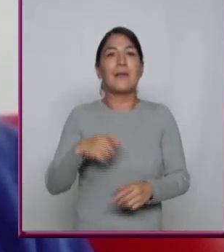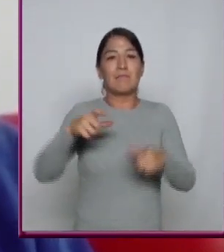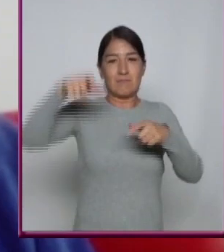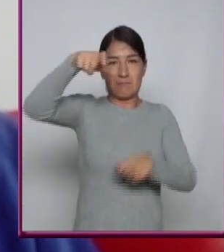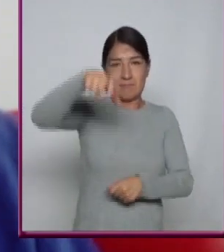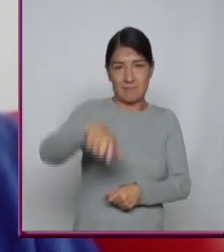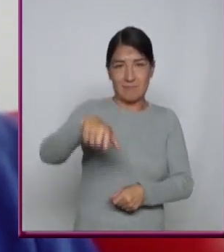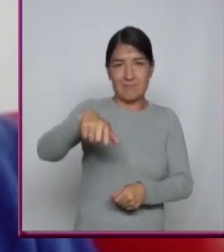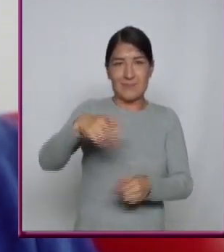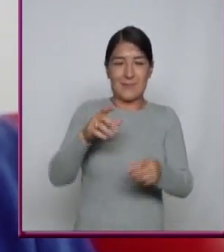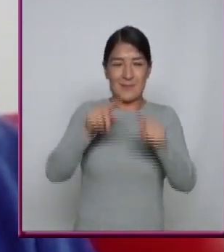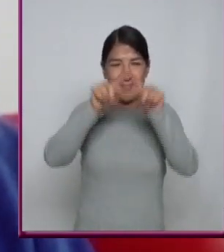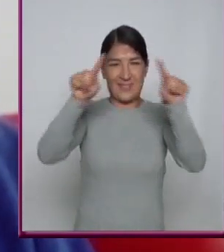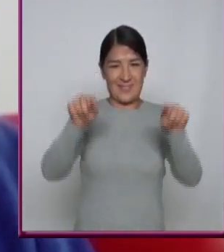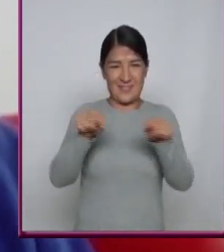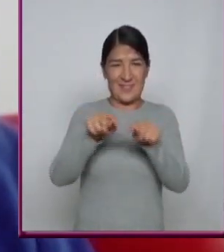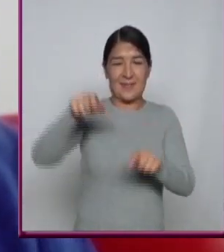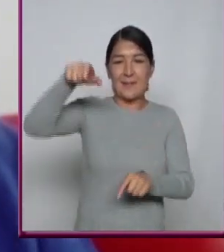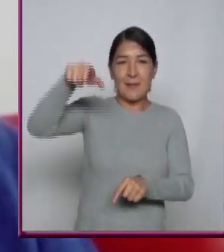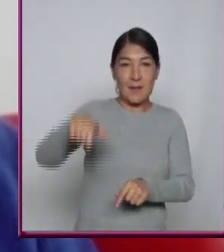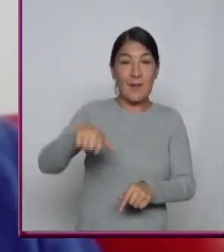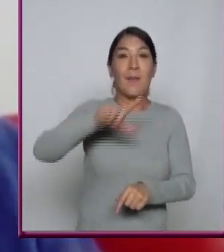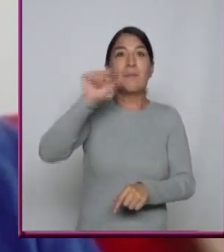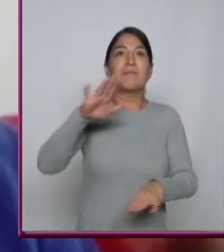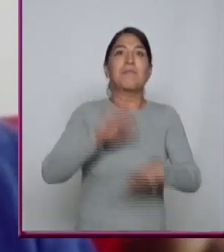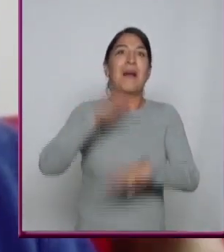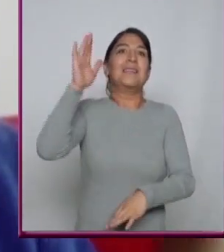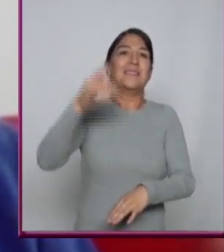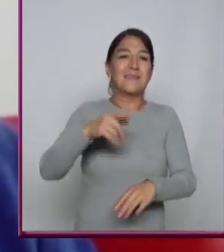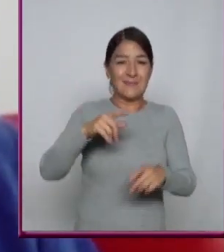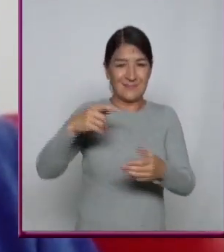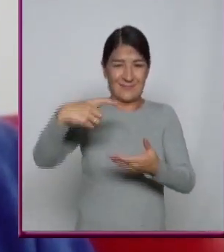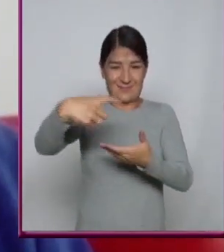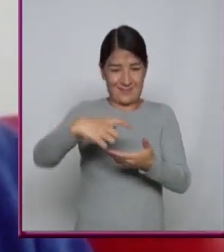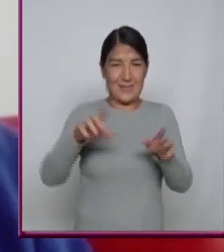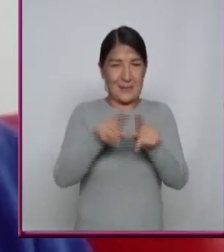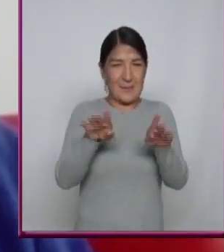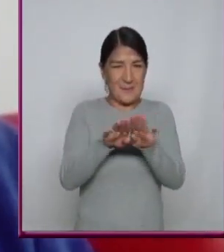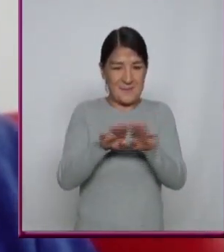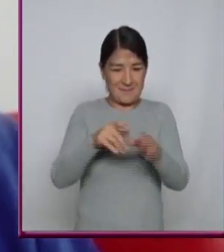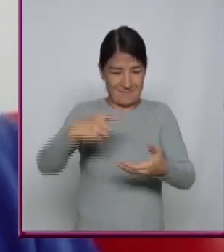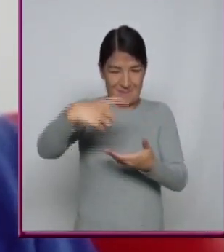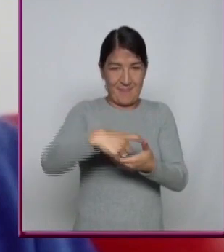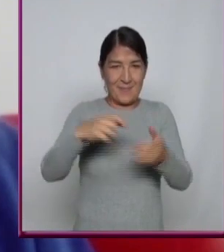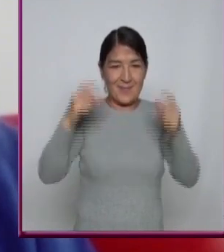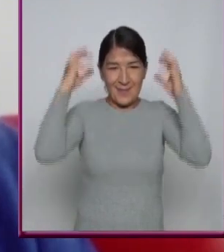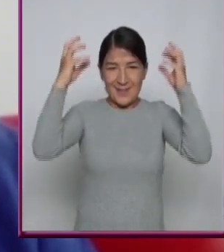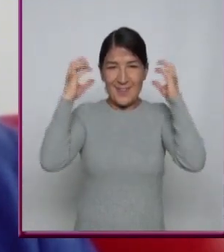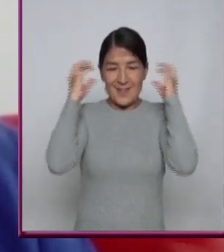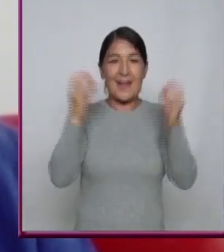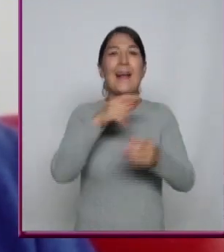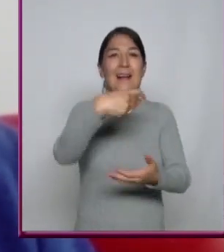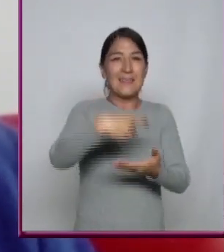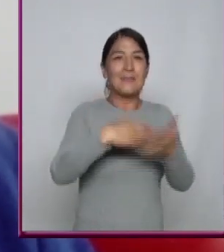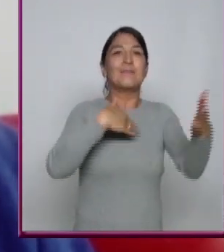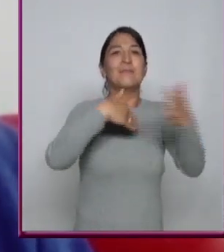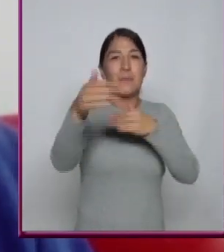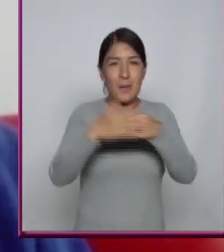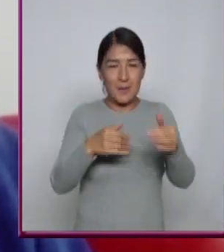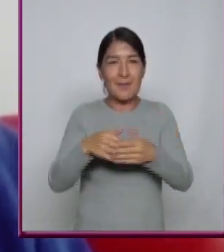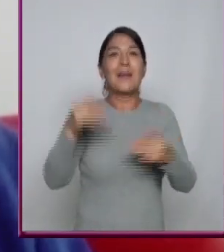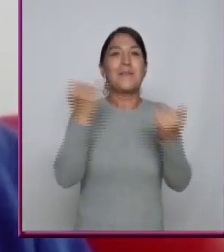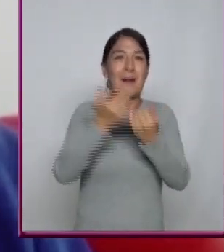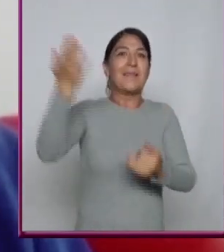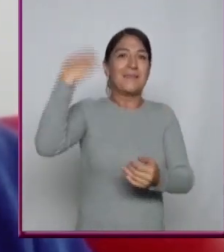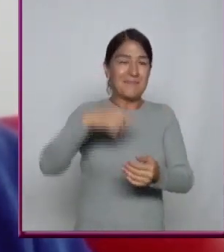cintas Famosas después en los 80 Con los Walkman de Sony Entonces ese fue un formato que también imperó